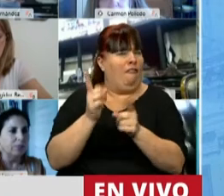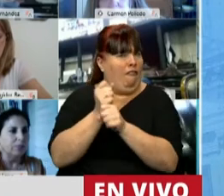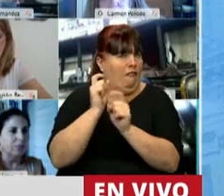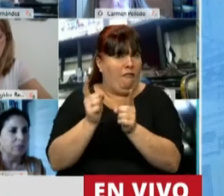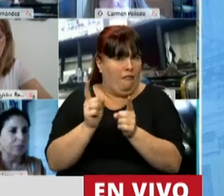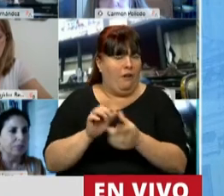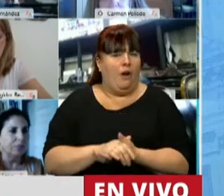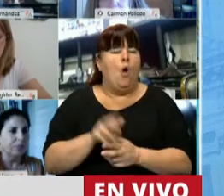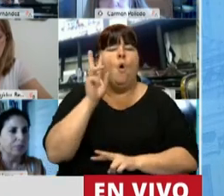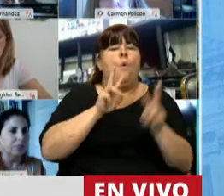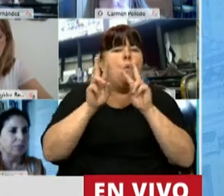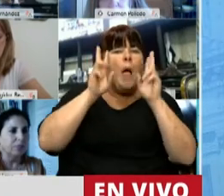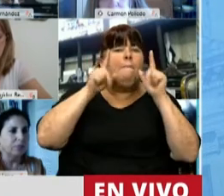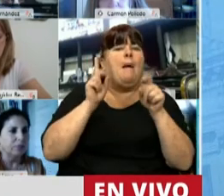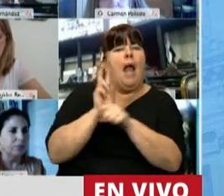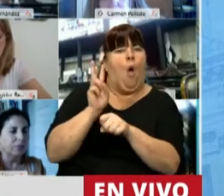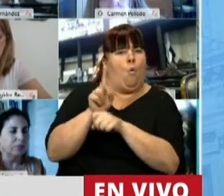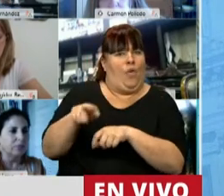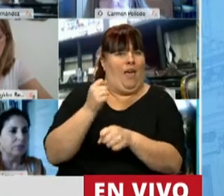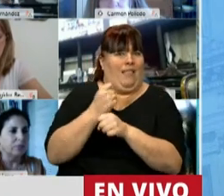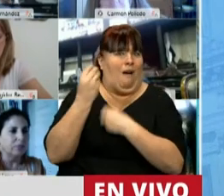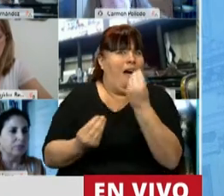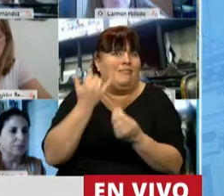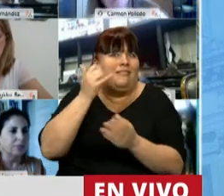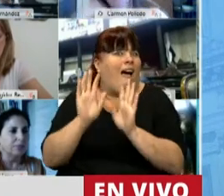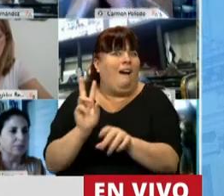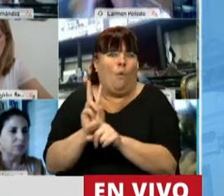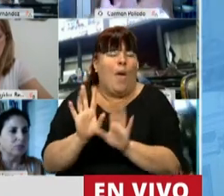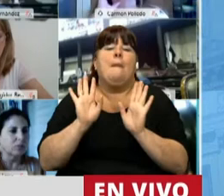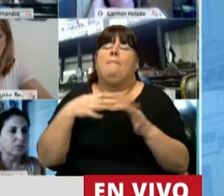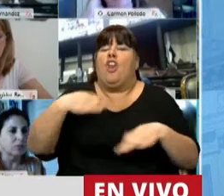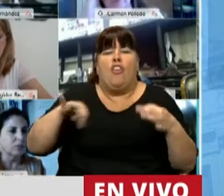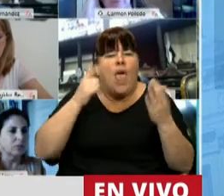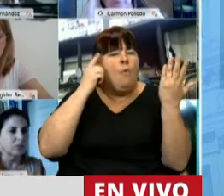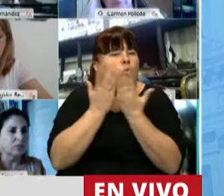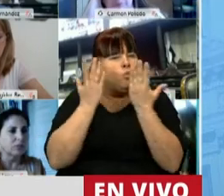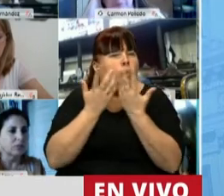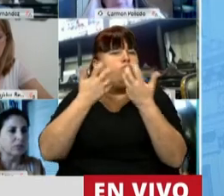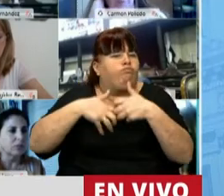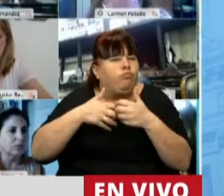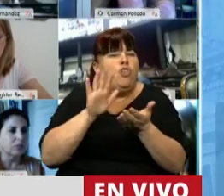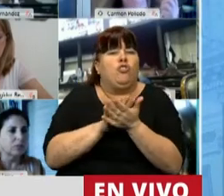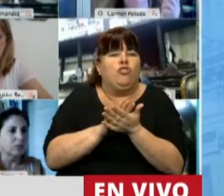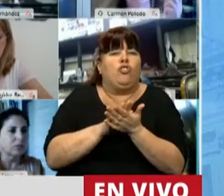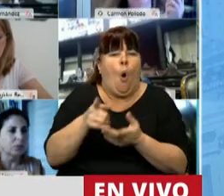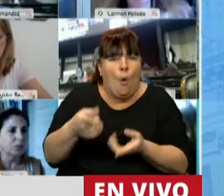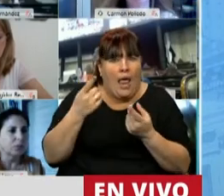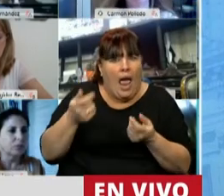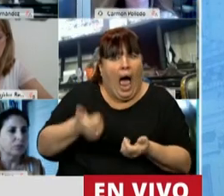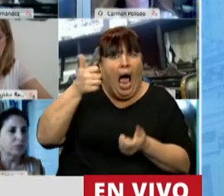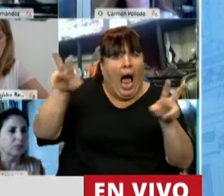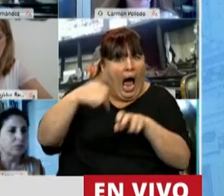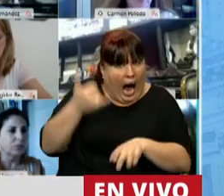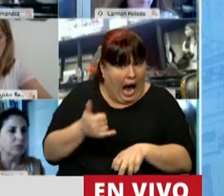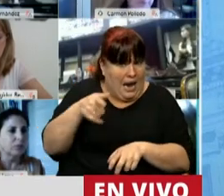operando y que se iba a buscar defender esos puestos de trabajo, pero que había que realizar estudios en cuanto a la rentabilidad del aeropuerto del